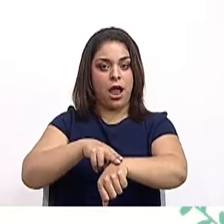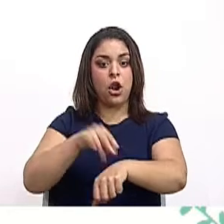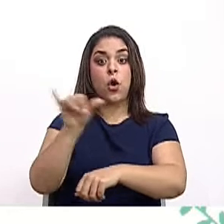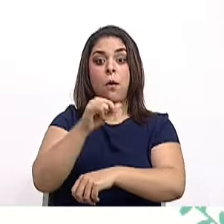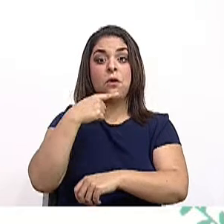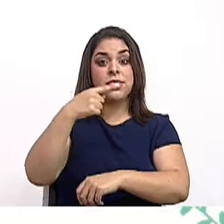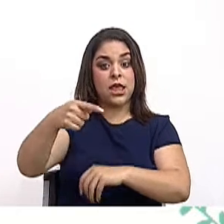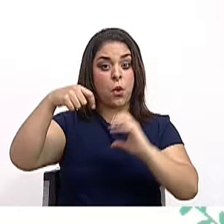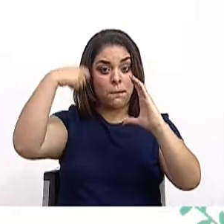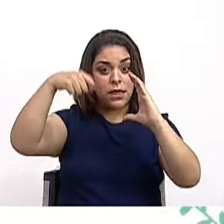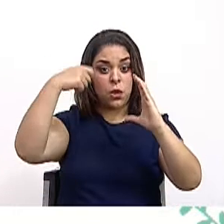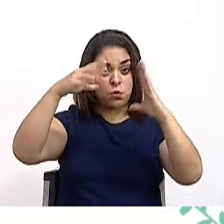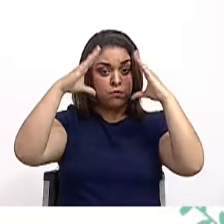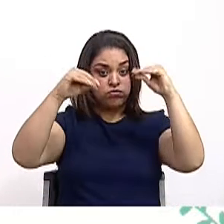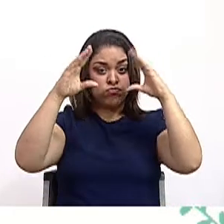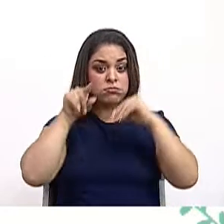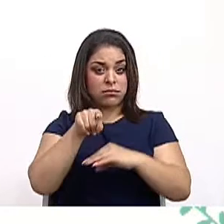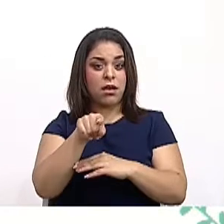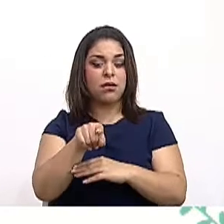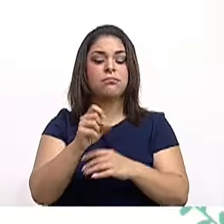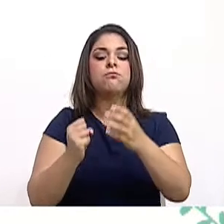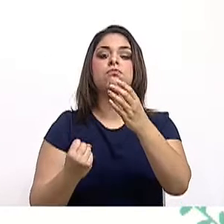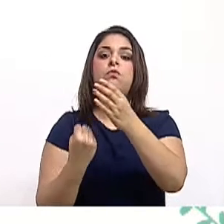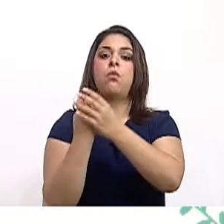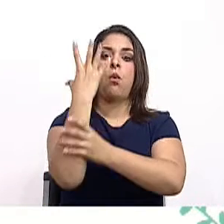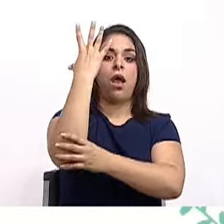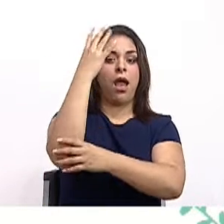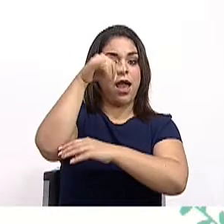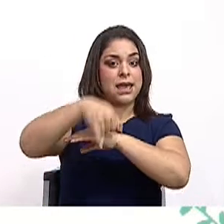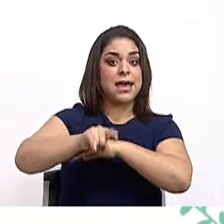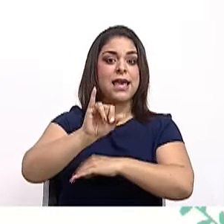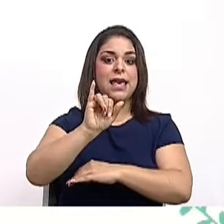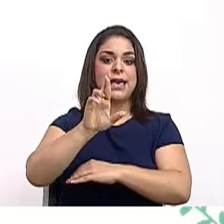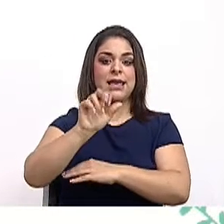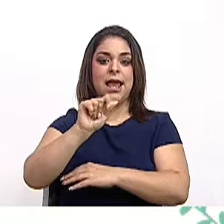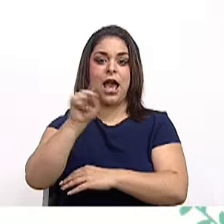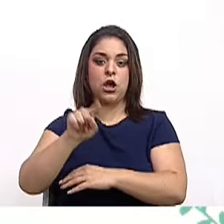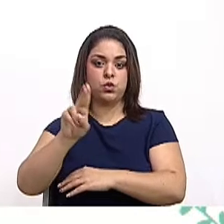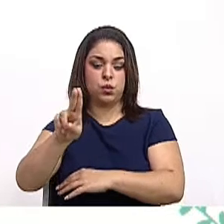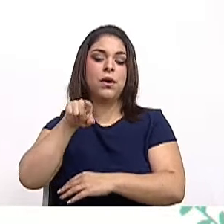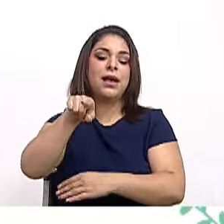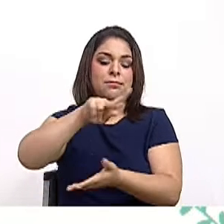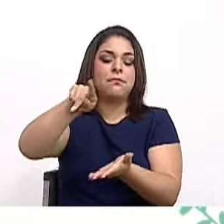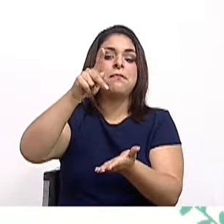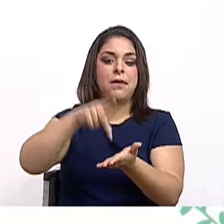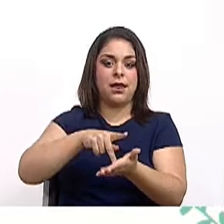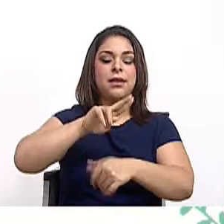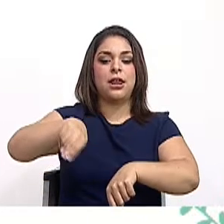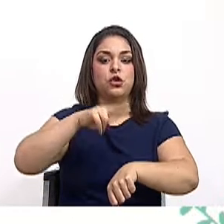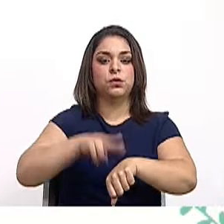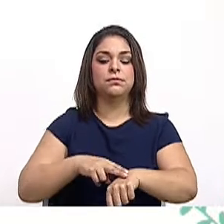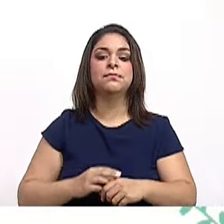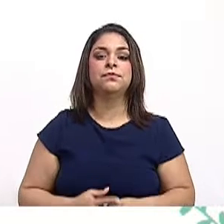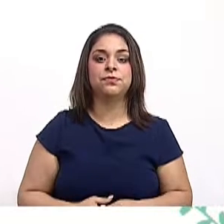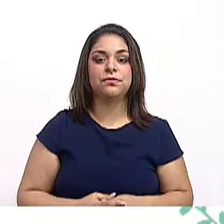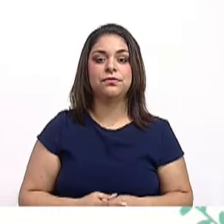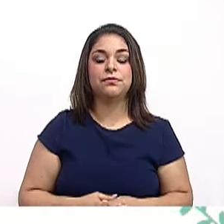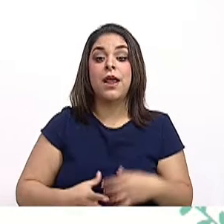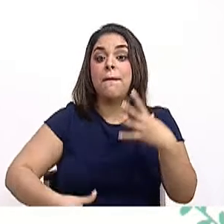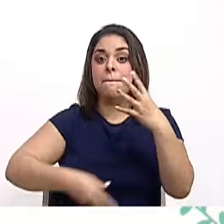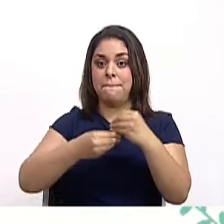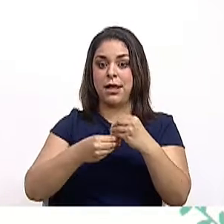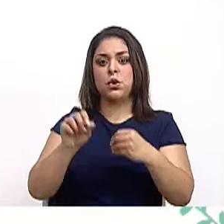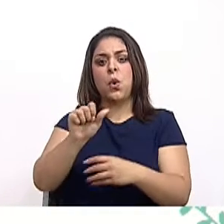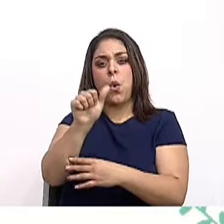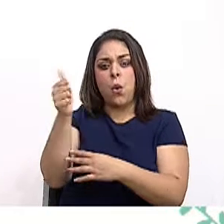cápsula informativa, el volcán Irasú es un parque nacional. Además, hay otras categorías de manejo,